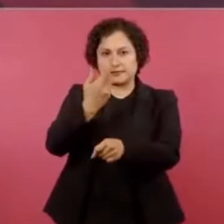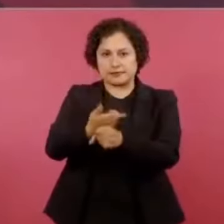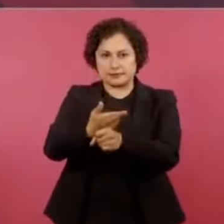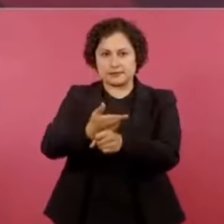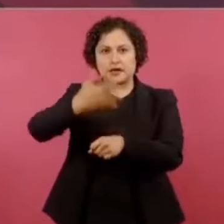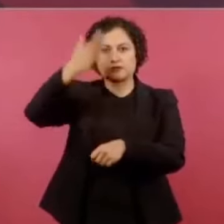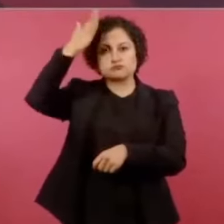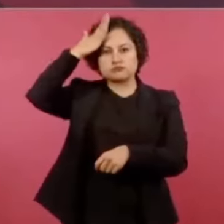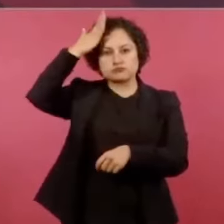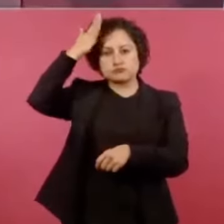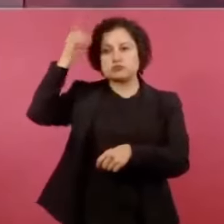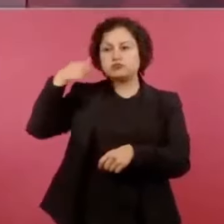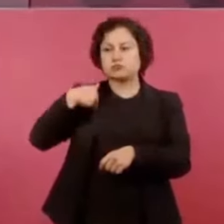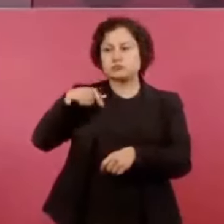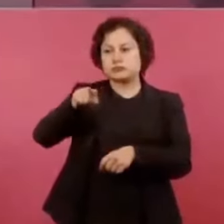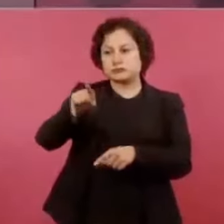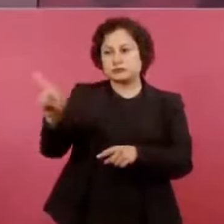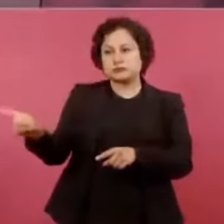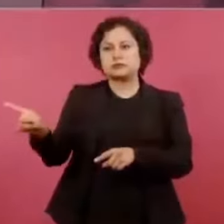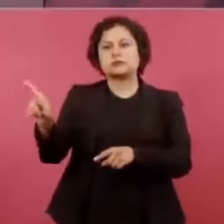Sandoval, hable con él,